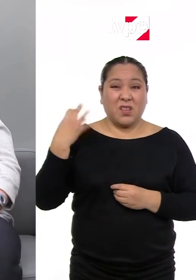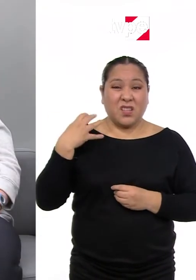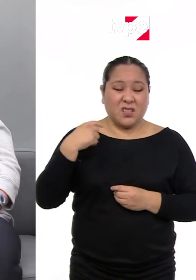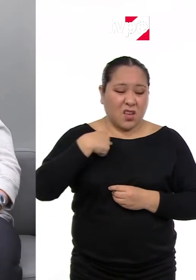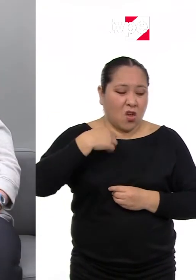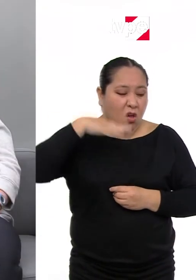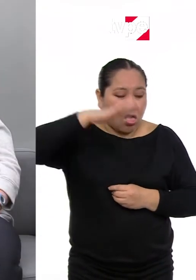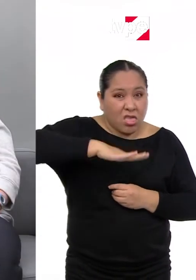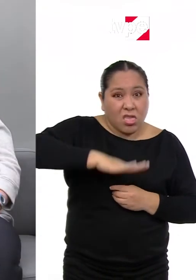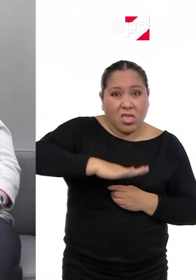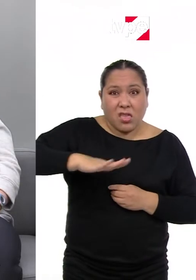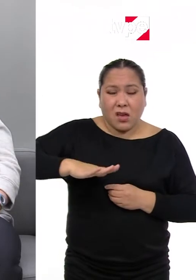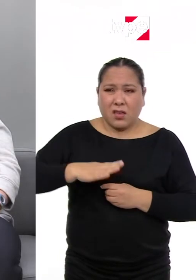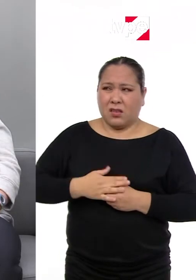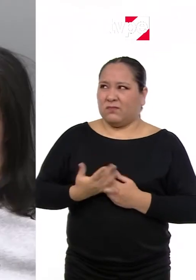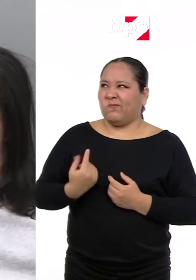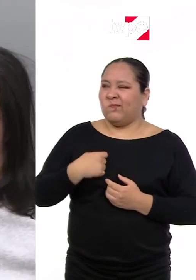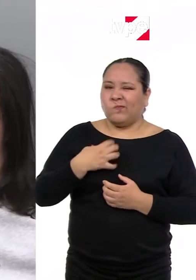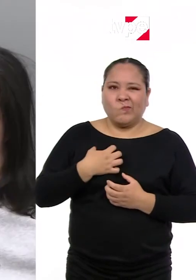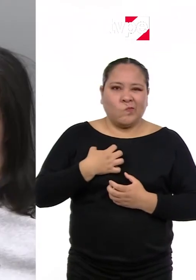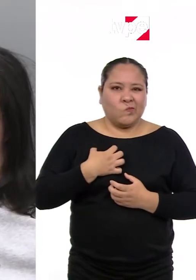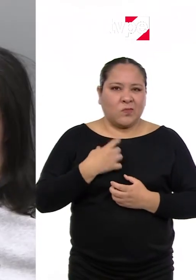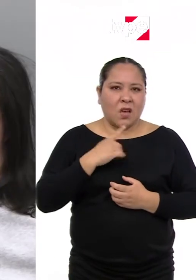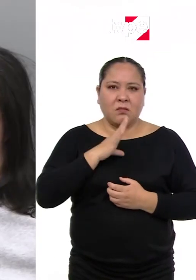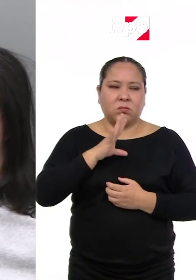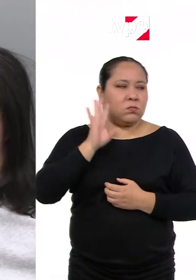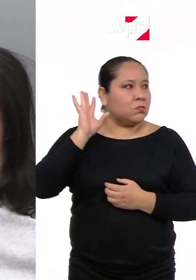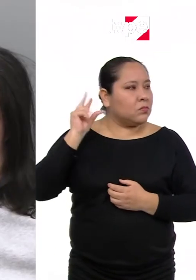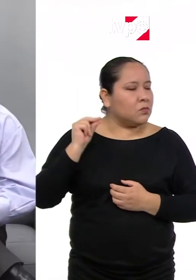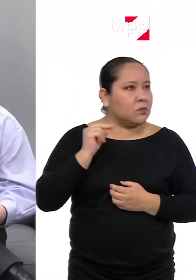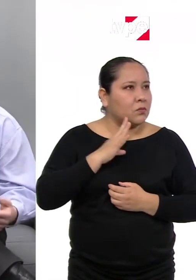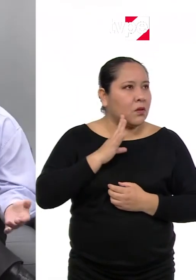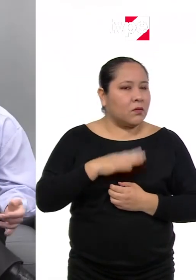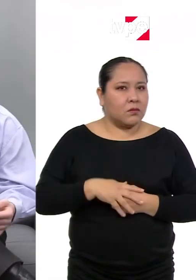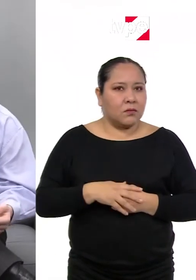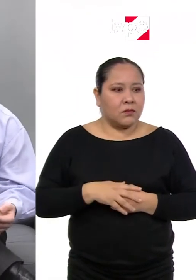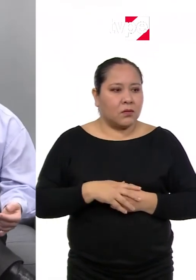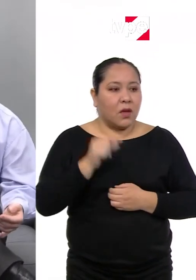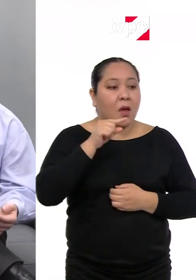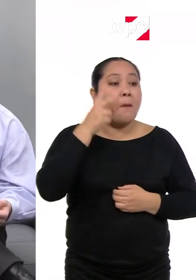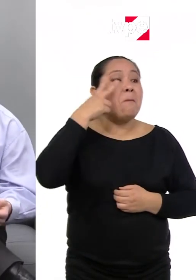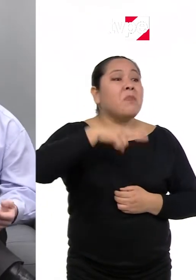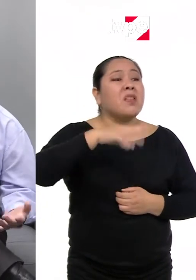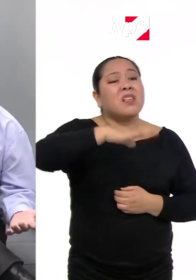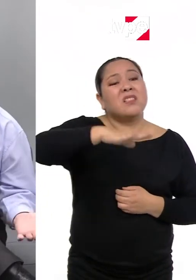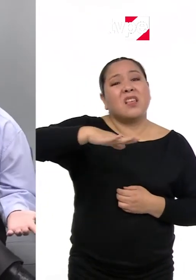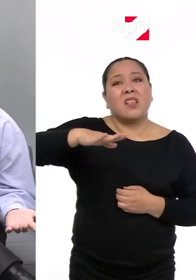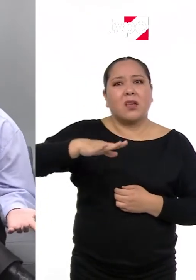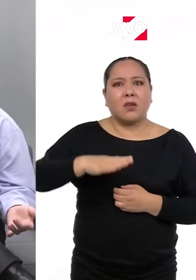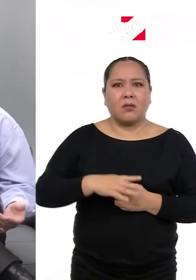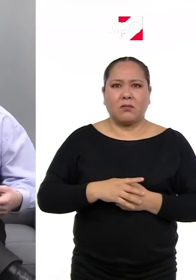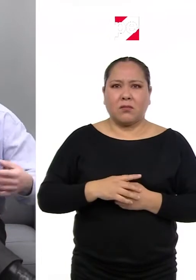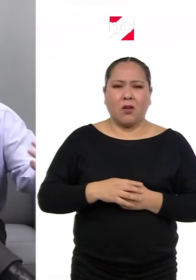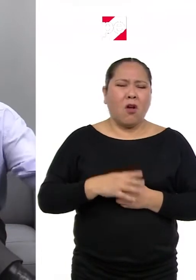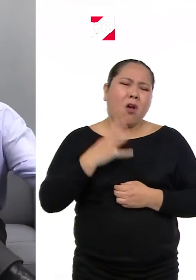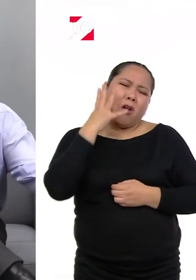como una niña, lo que hago es que directamente ni hablo. Dice, mira a este niño que va. Oh, qué guapo